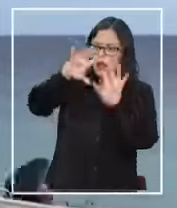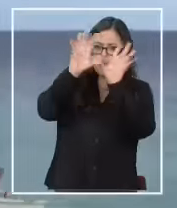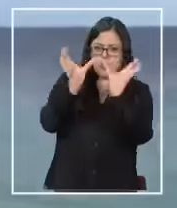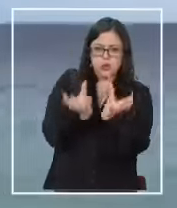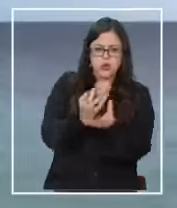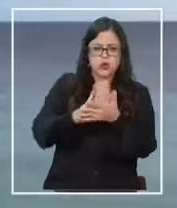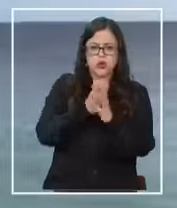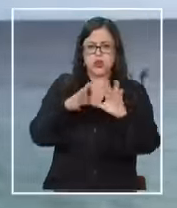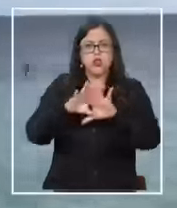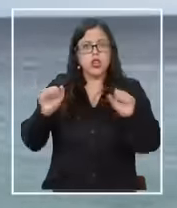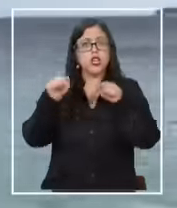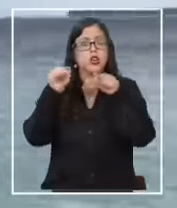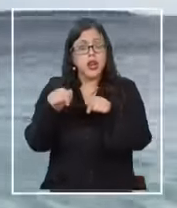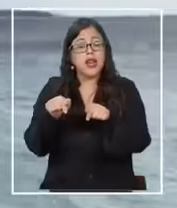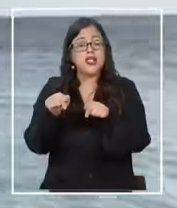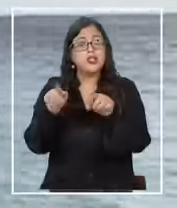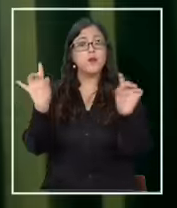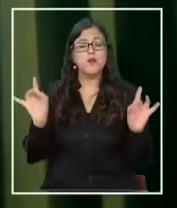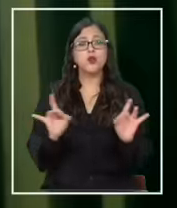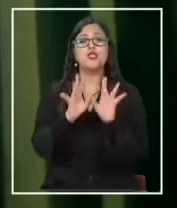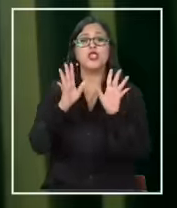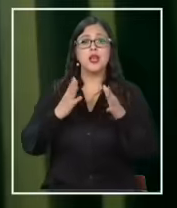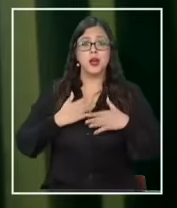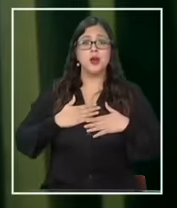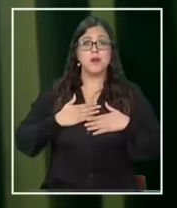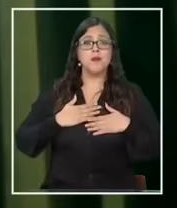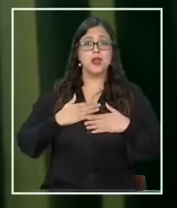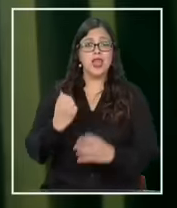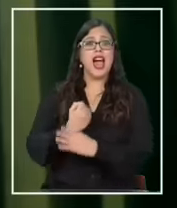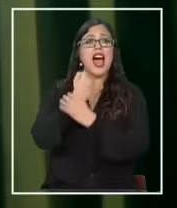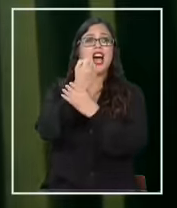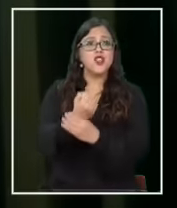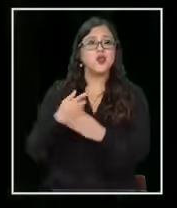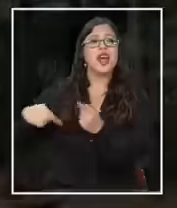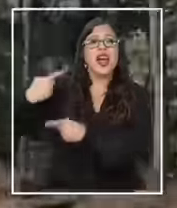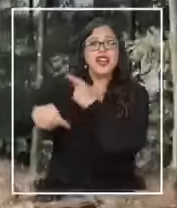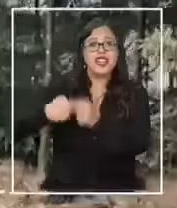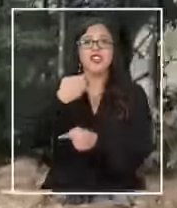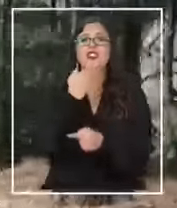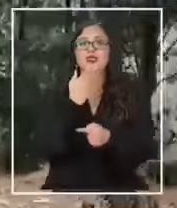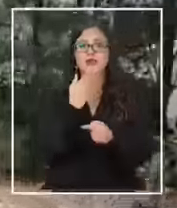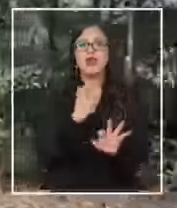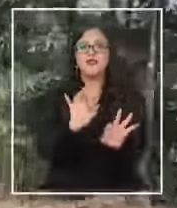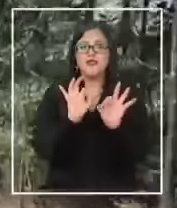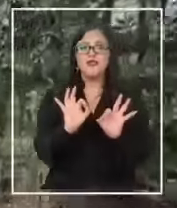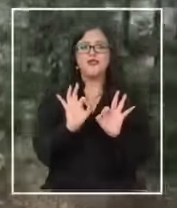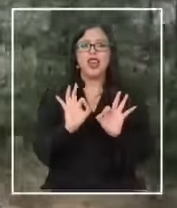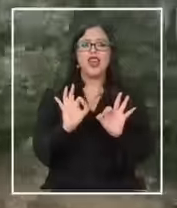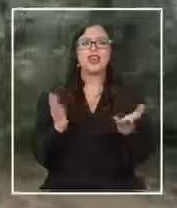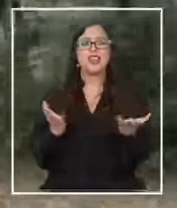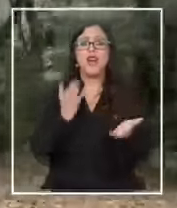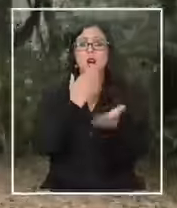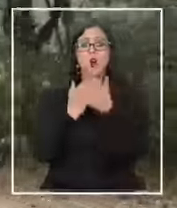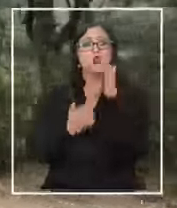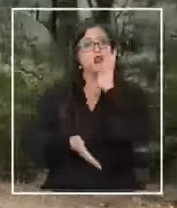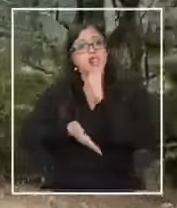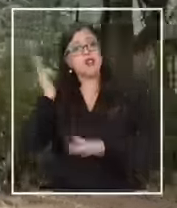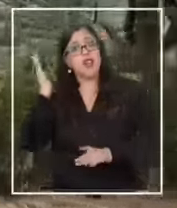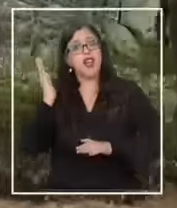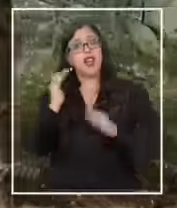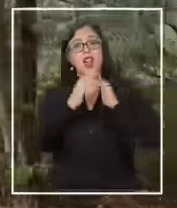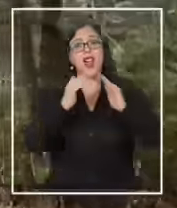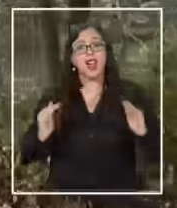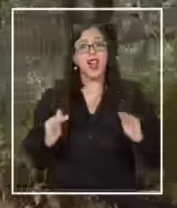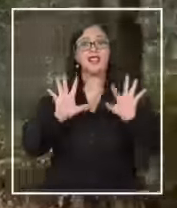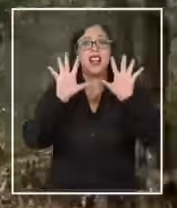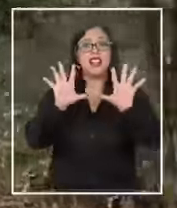pensé que ese podía ser mi pequeño aporte a la historia y una gran aventura cuando dejó su hogar para convertirse en un trotamundos